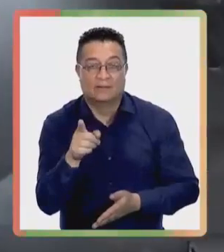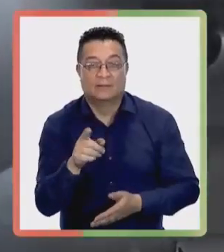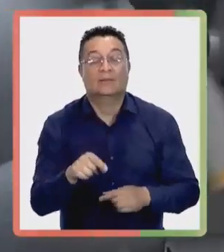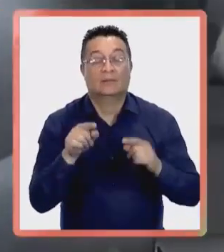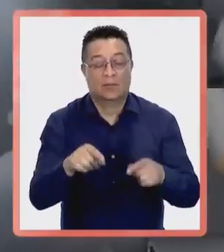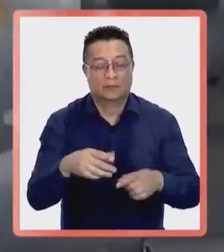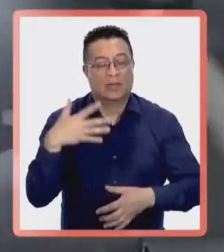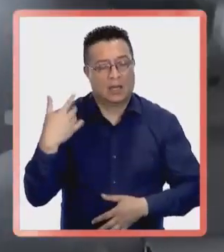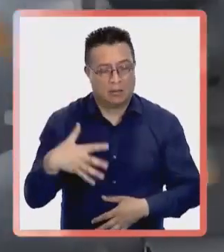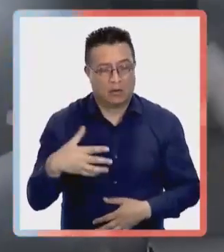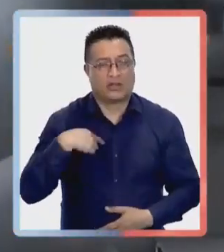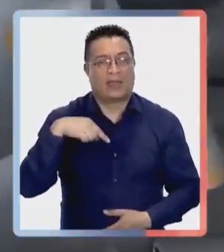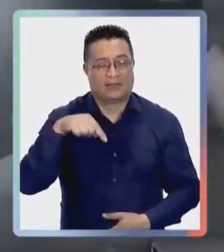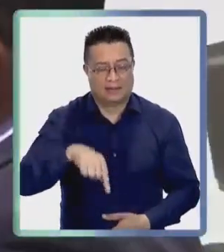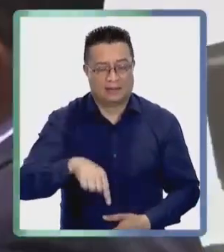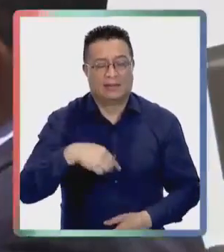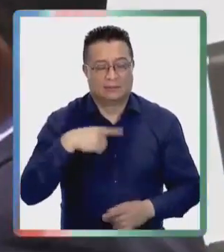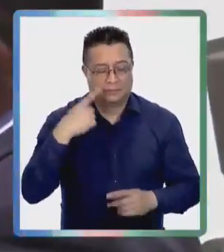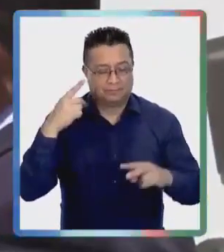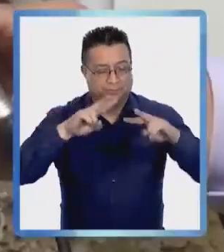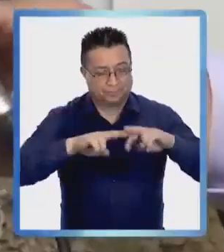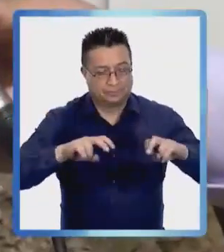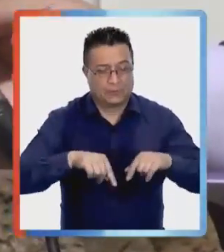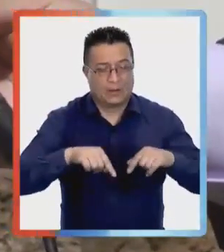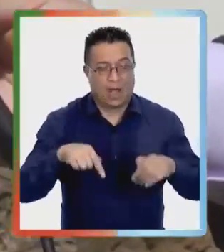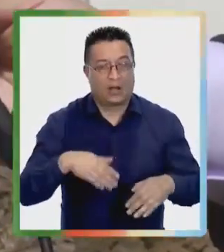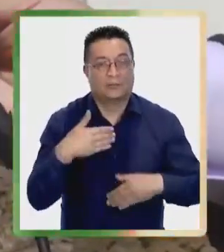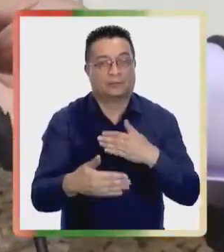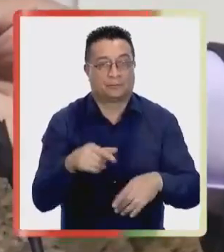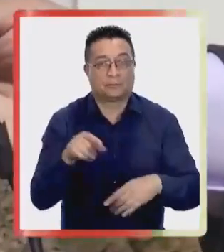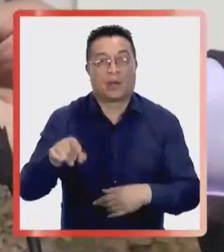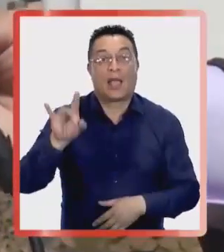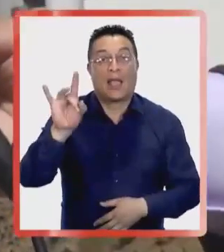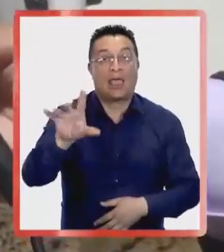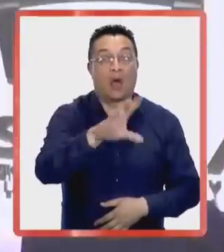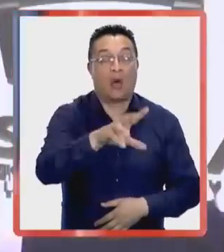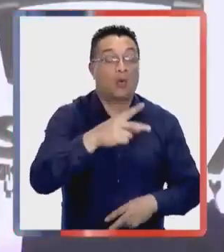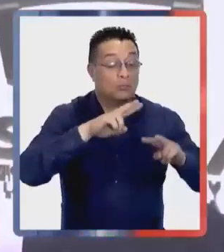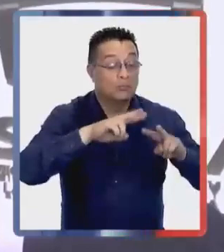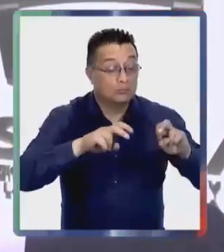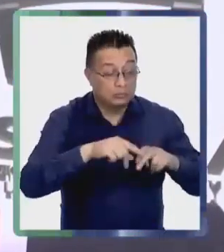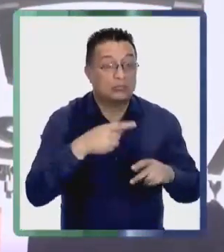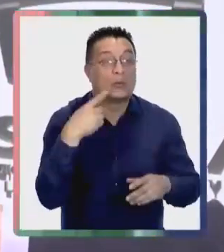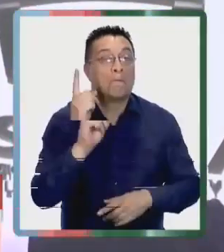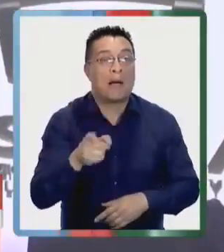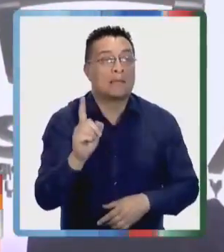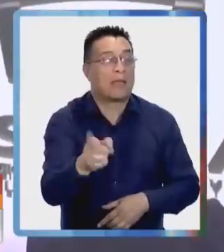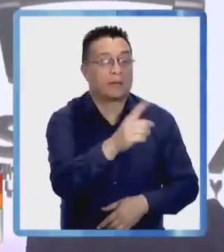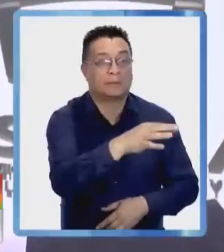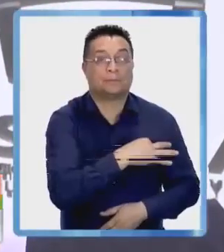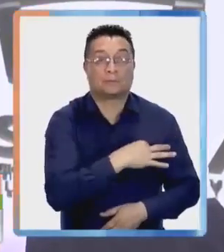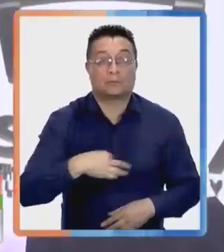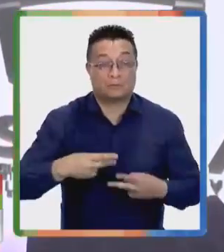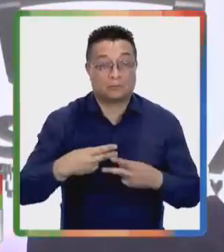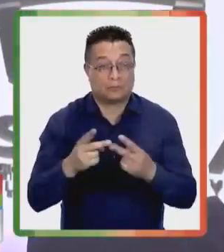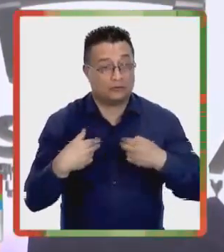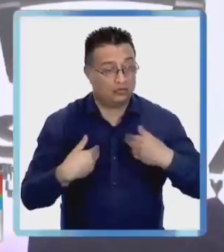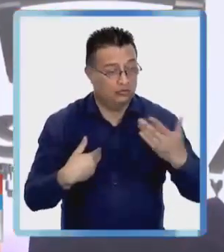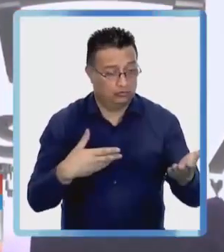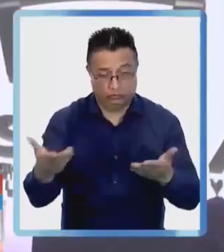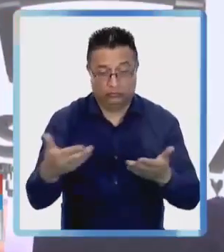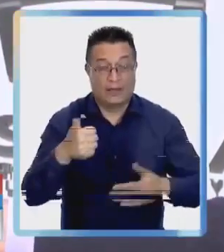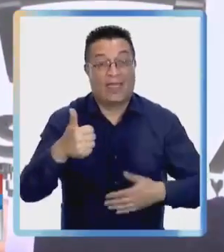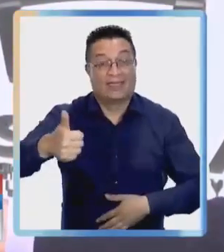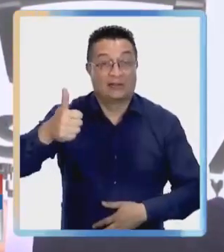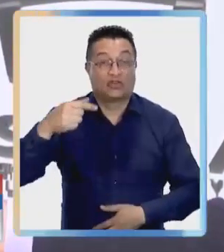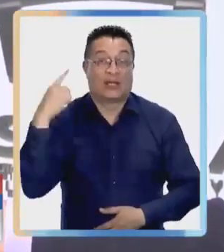salió desde Chabunco con destino a la Antártica. Nos encontramos en una etapa muy importante y relevante desde el punto de vista de carácter investigativo. Han llegado